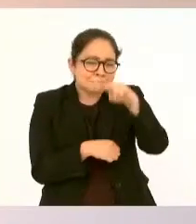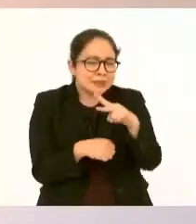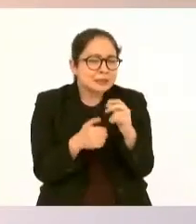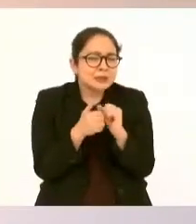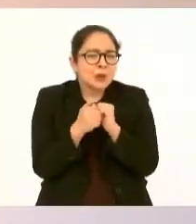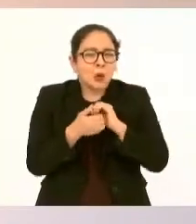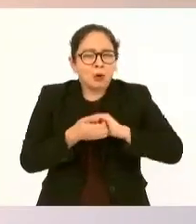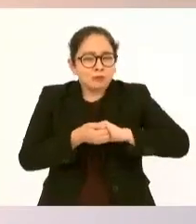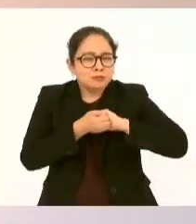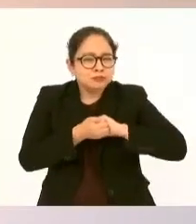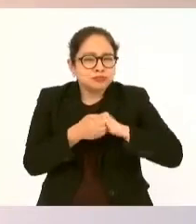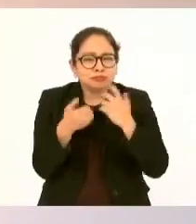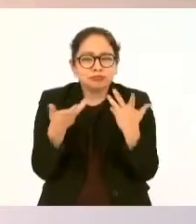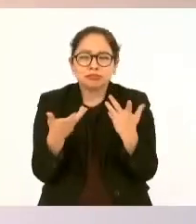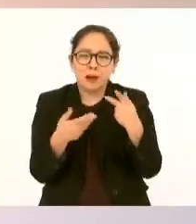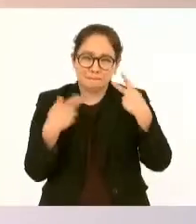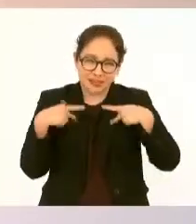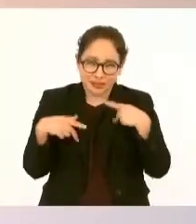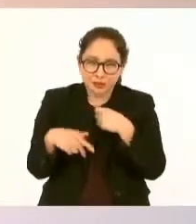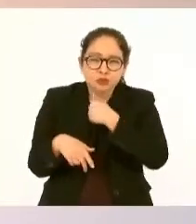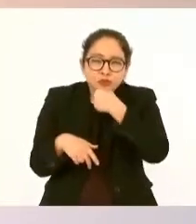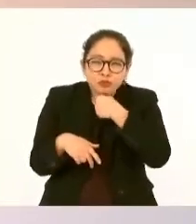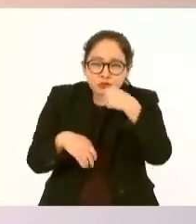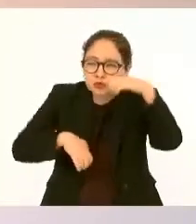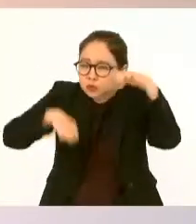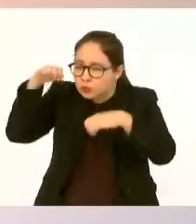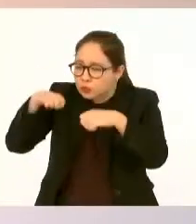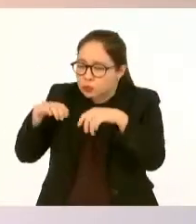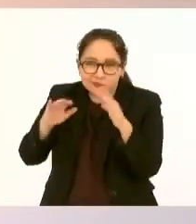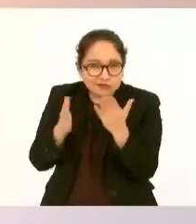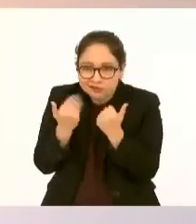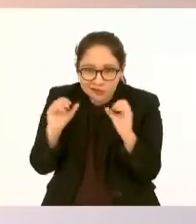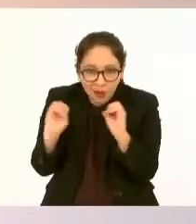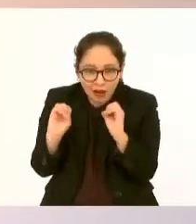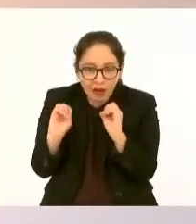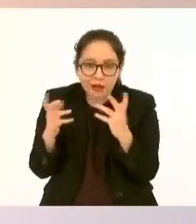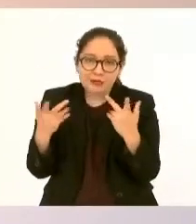hacia los mayores y